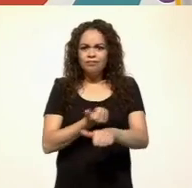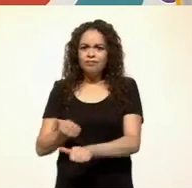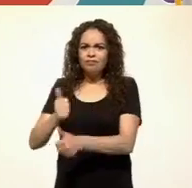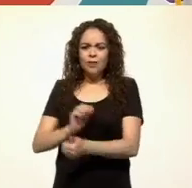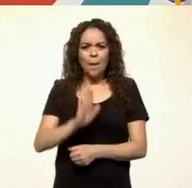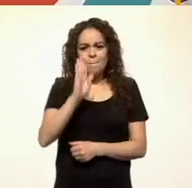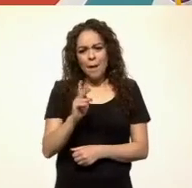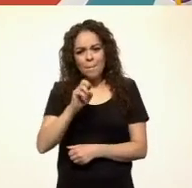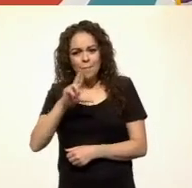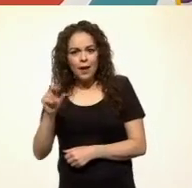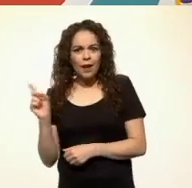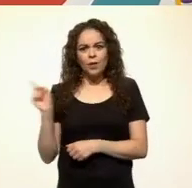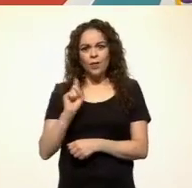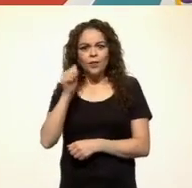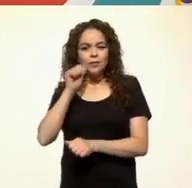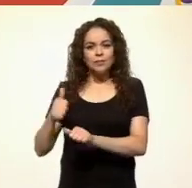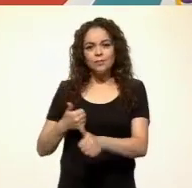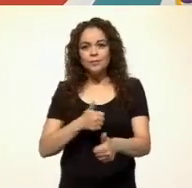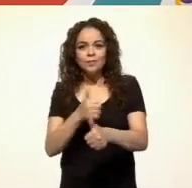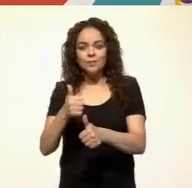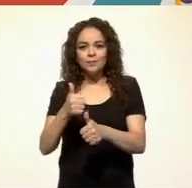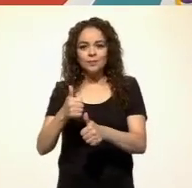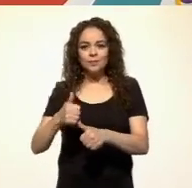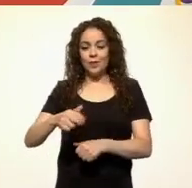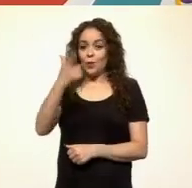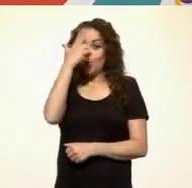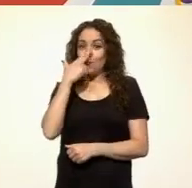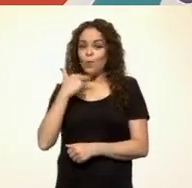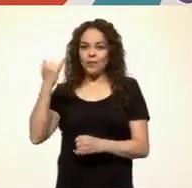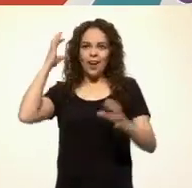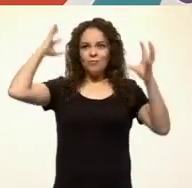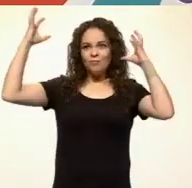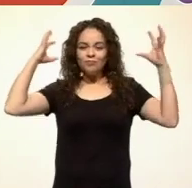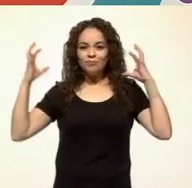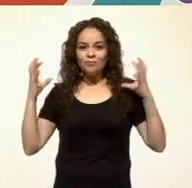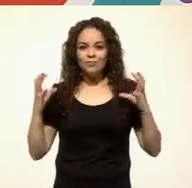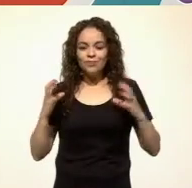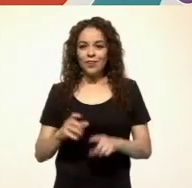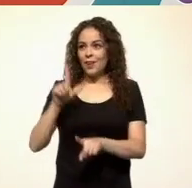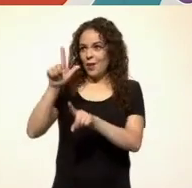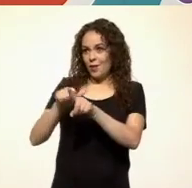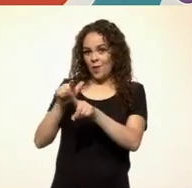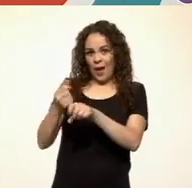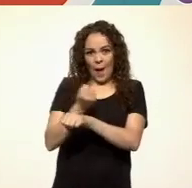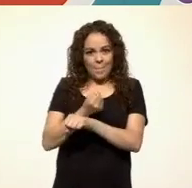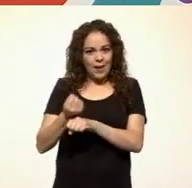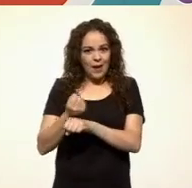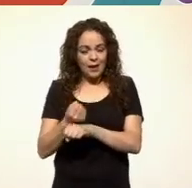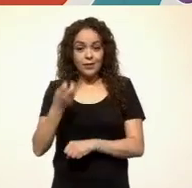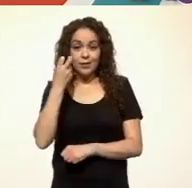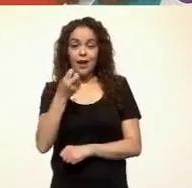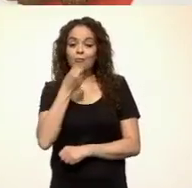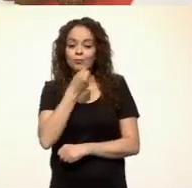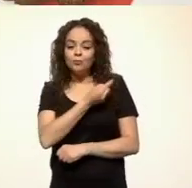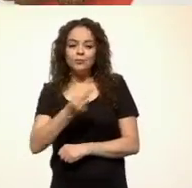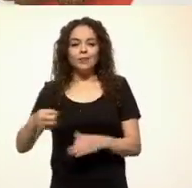faldero. Despeinado y dulce. Claro y amarillo. Ese sol con sueño que sigue a los niños.